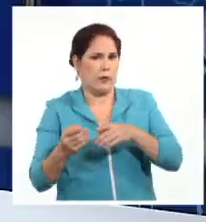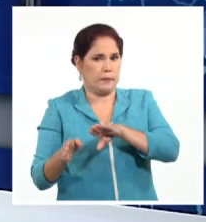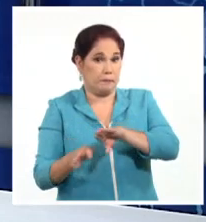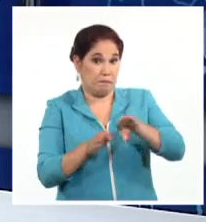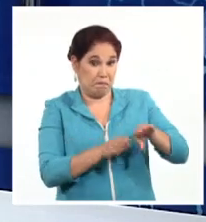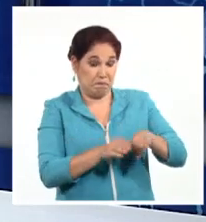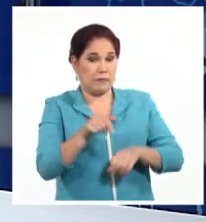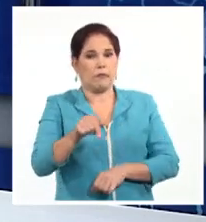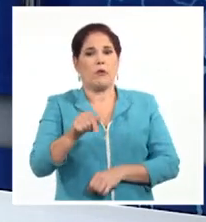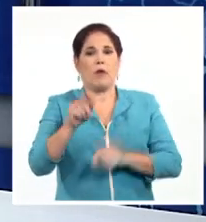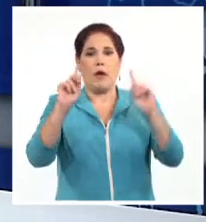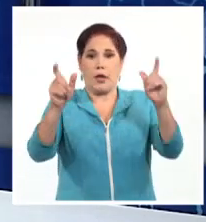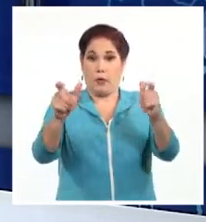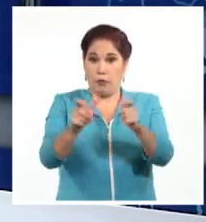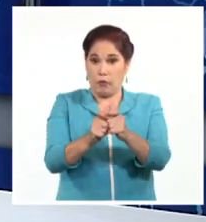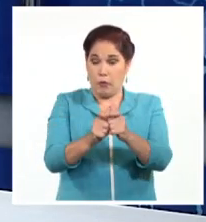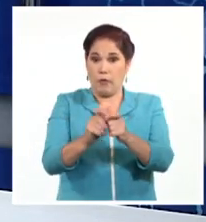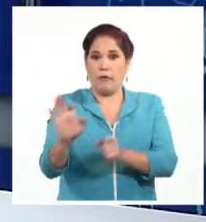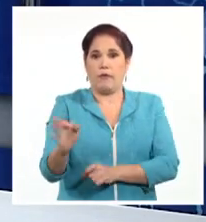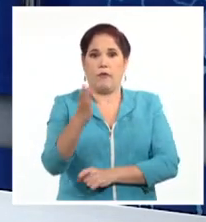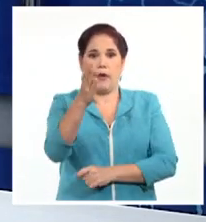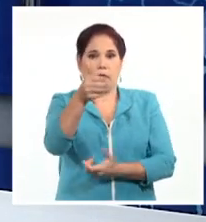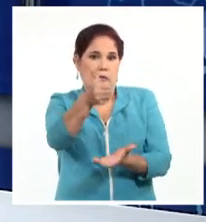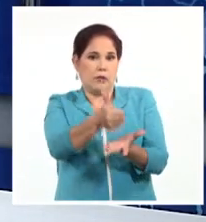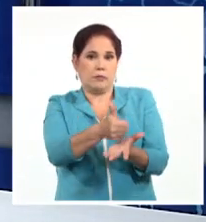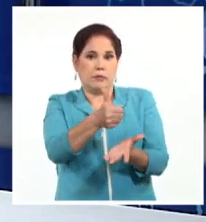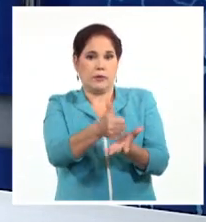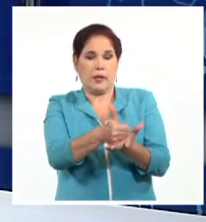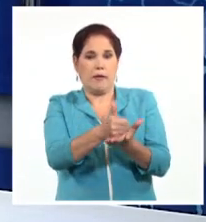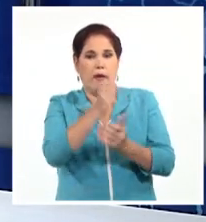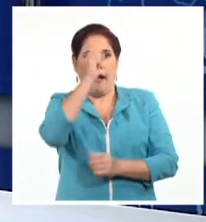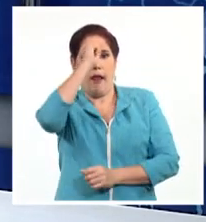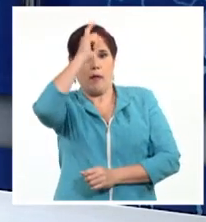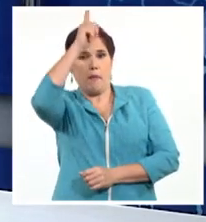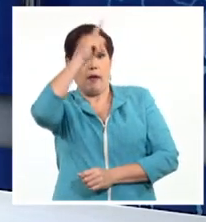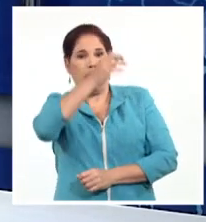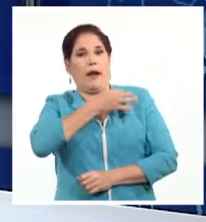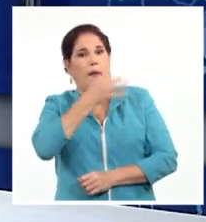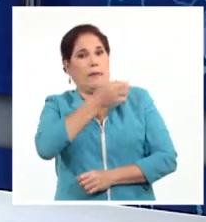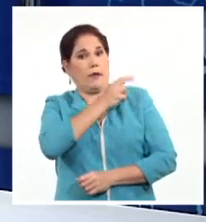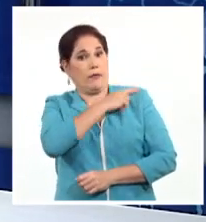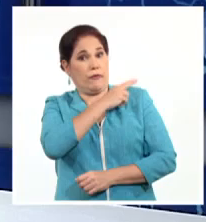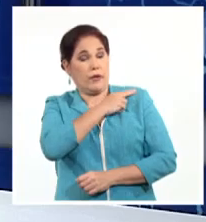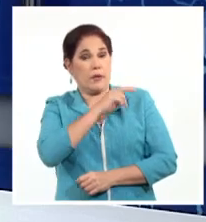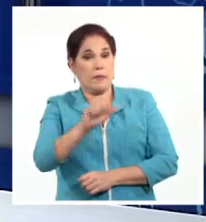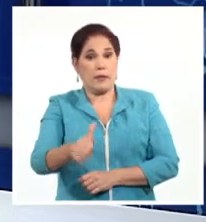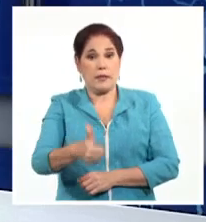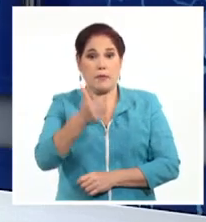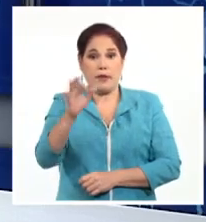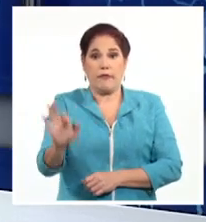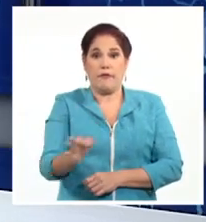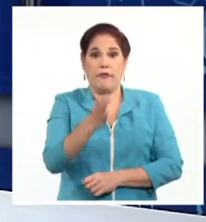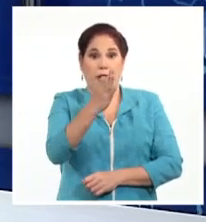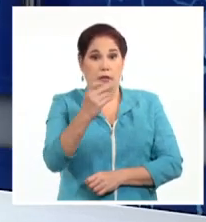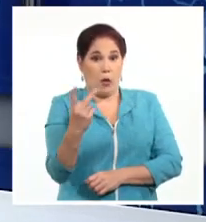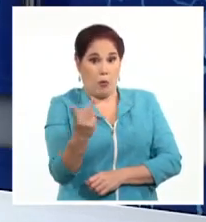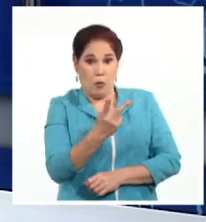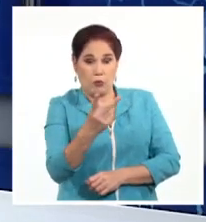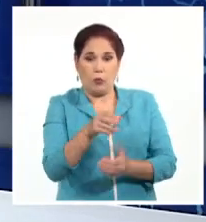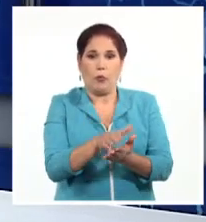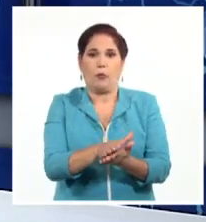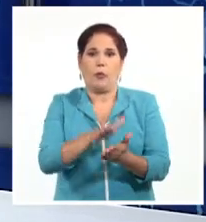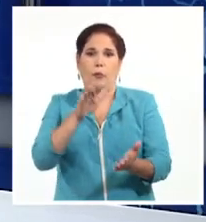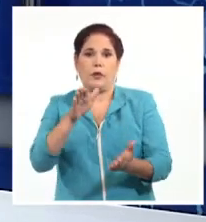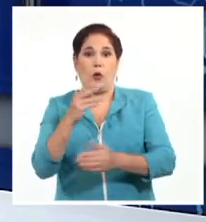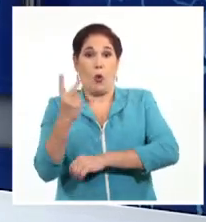Durante una reunión en París, el jefe del gobierno alemán, Olaf Scholz, y el presidente francés, Emmanuel Macron, prometieron que